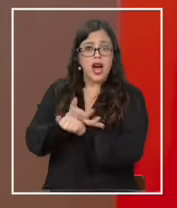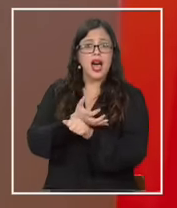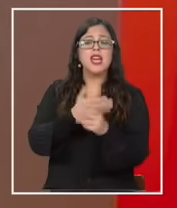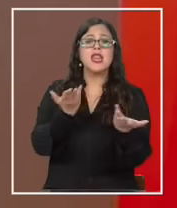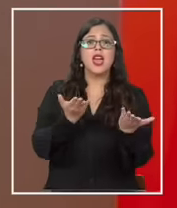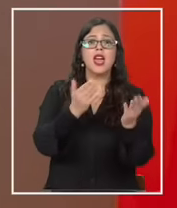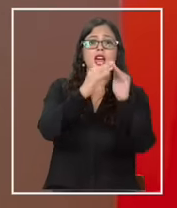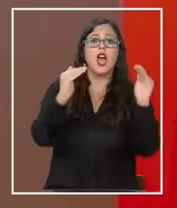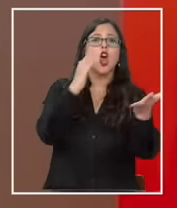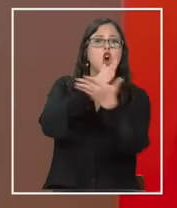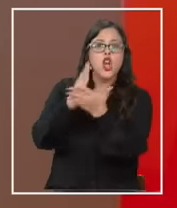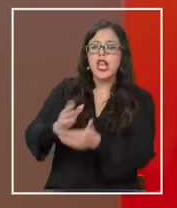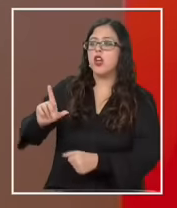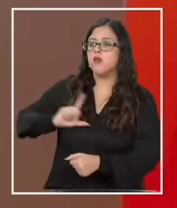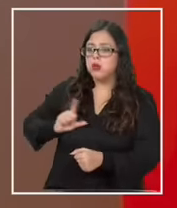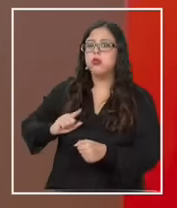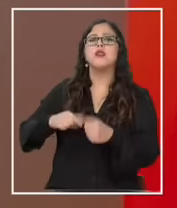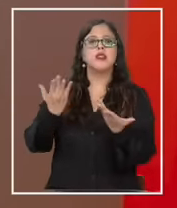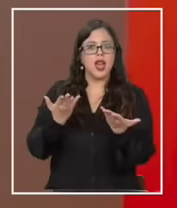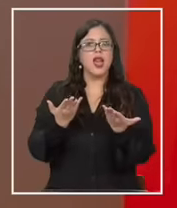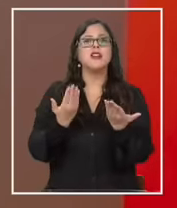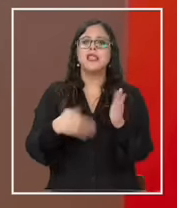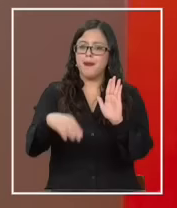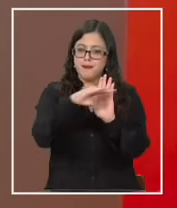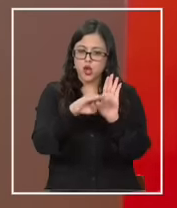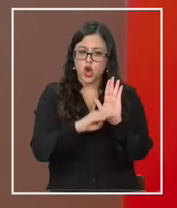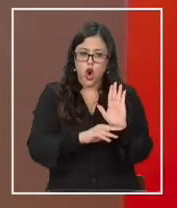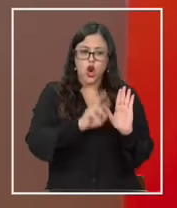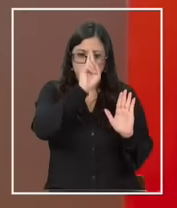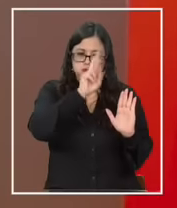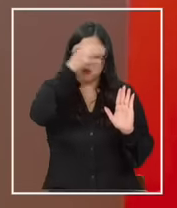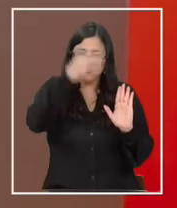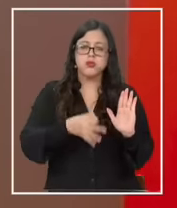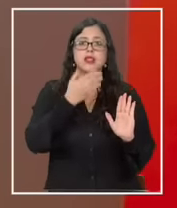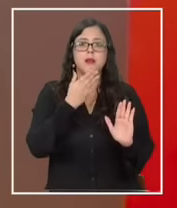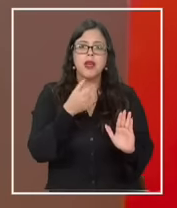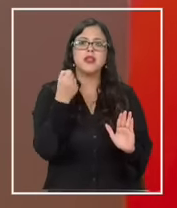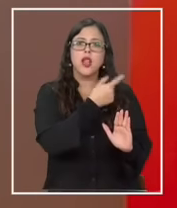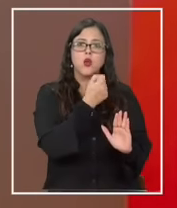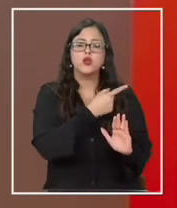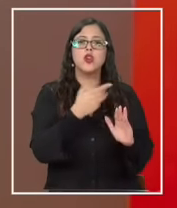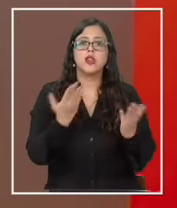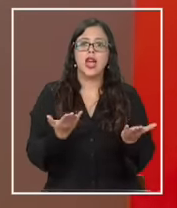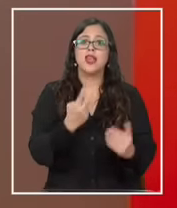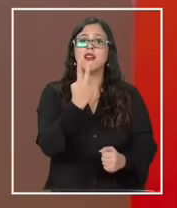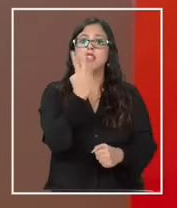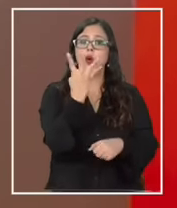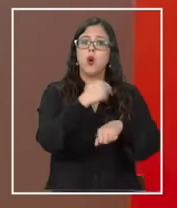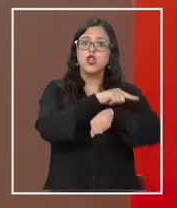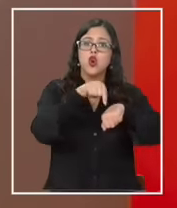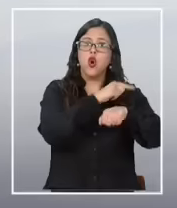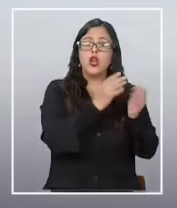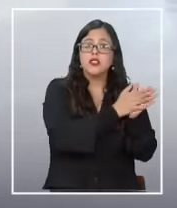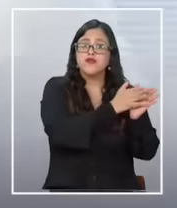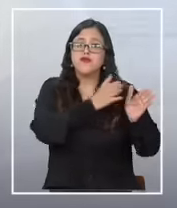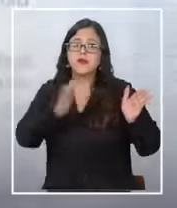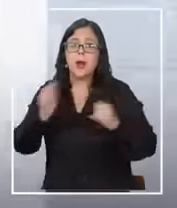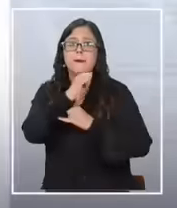establecimientos educacionales de activar sus protocolos y también denunciar dentro de un margen de 24 horas